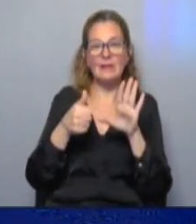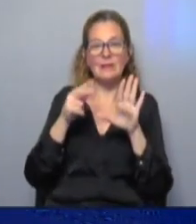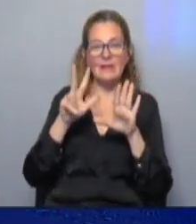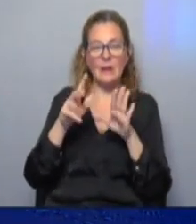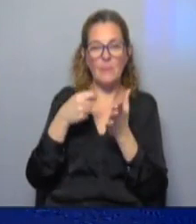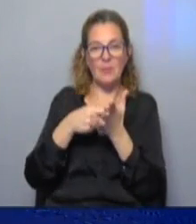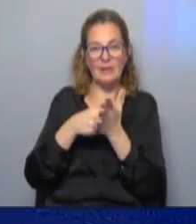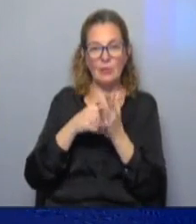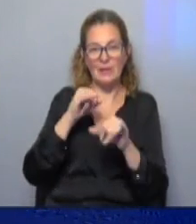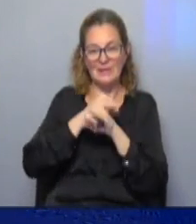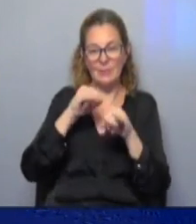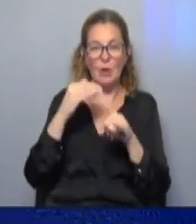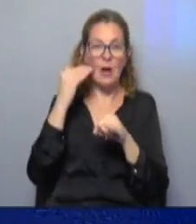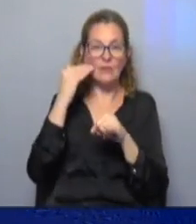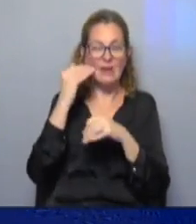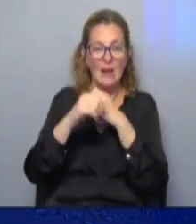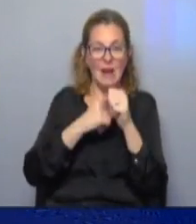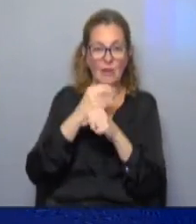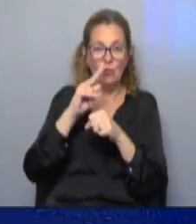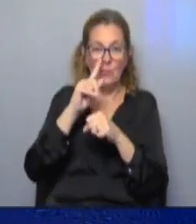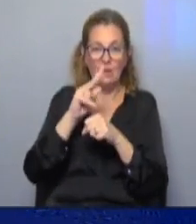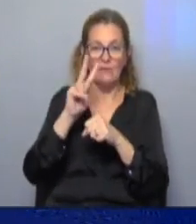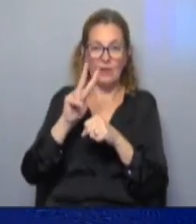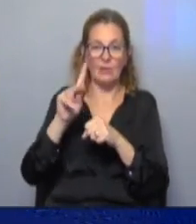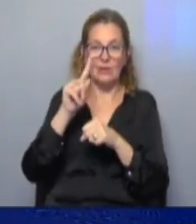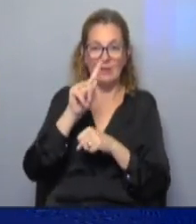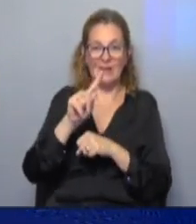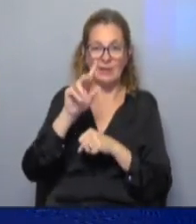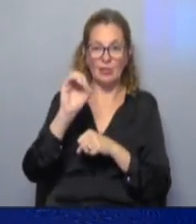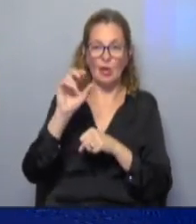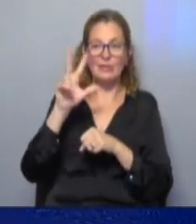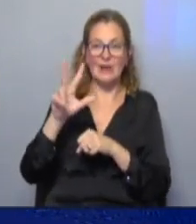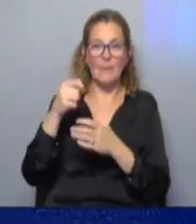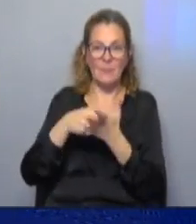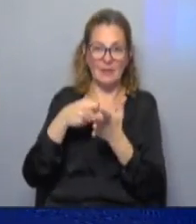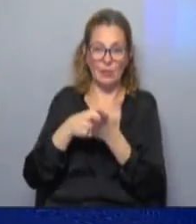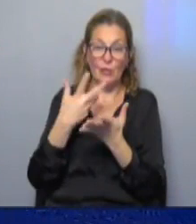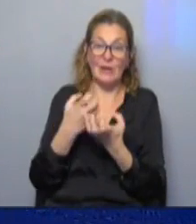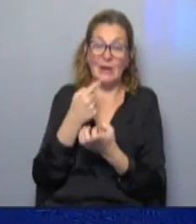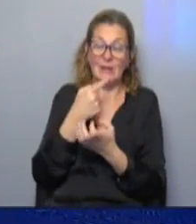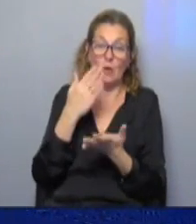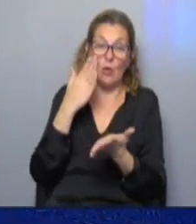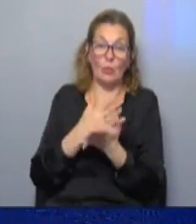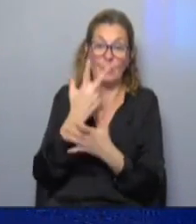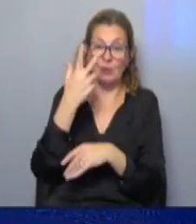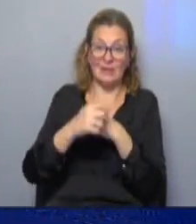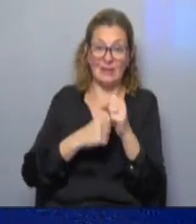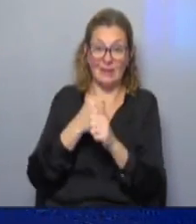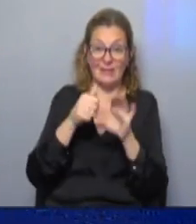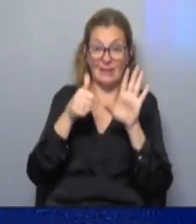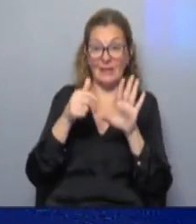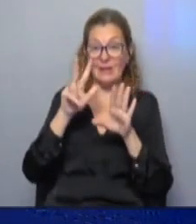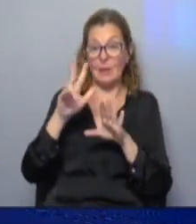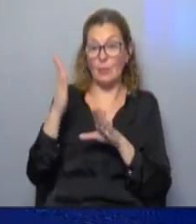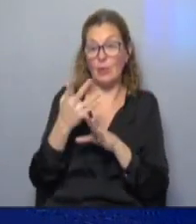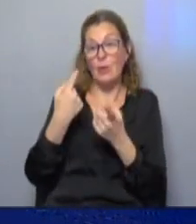pesos y terminó en abril de 2022 con un promedio de 103 pesos esto significa en los últimos tres años un aumento de 63